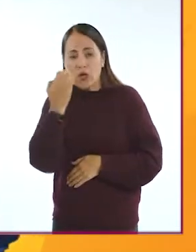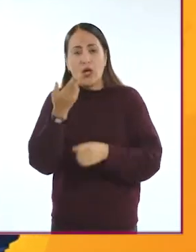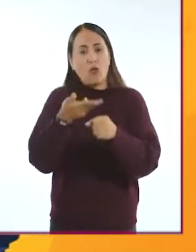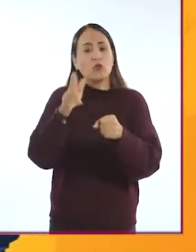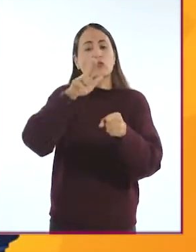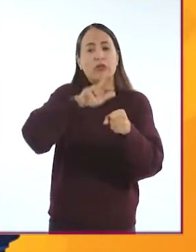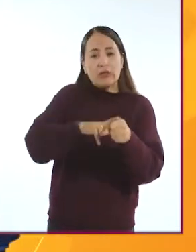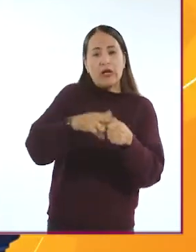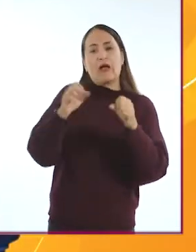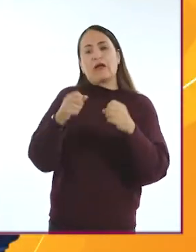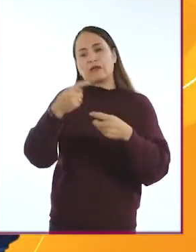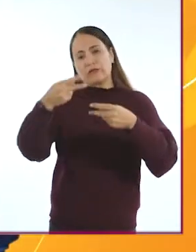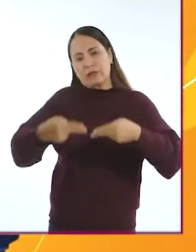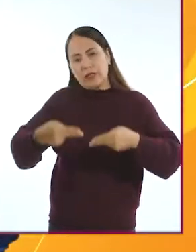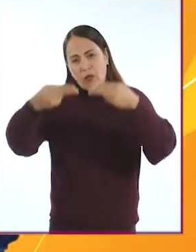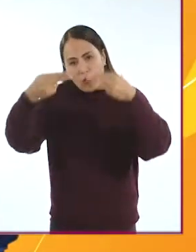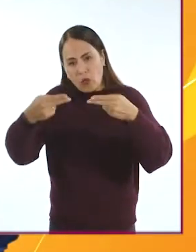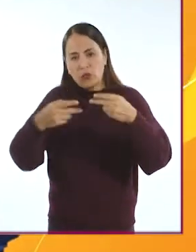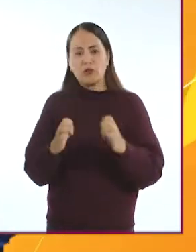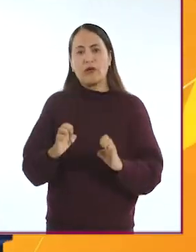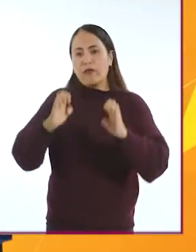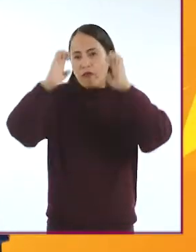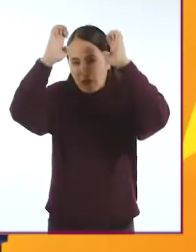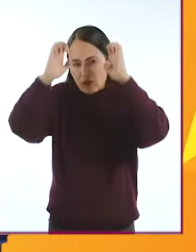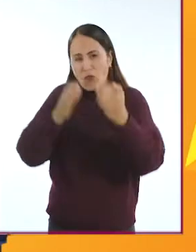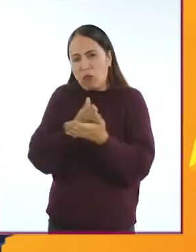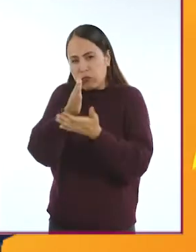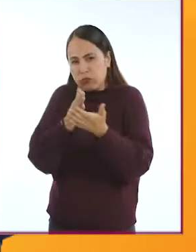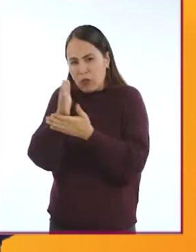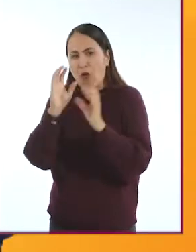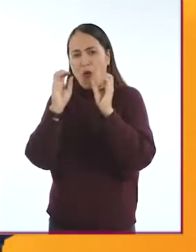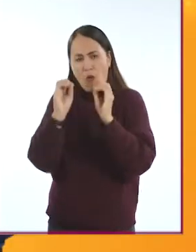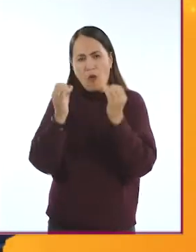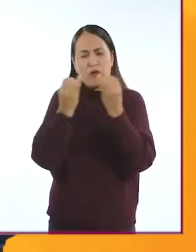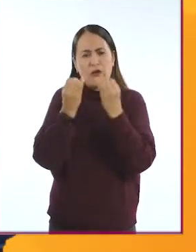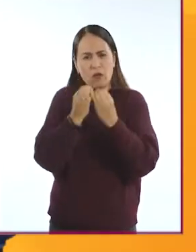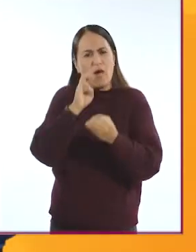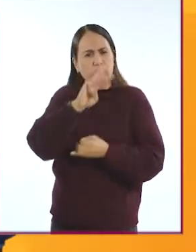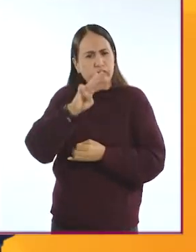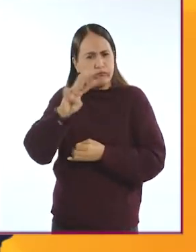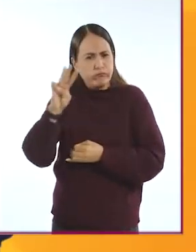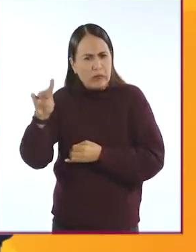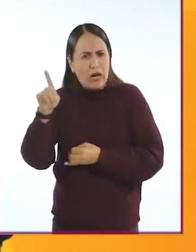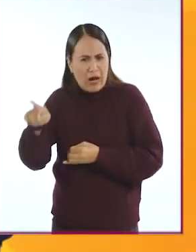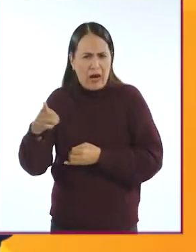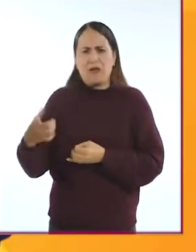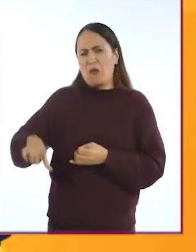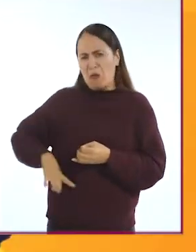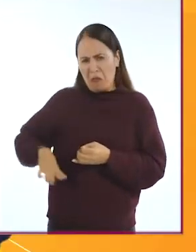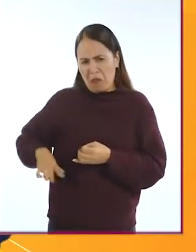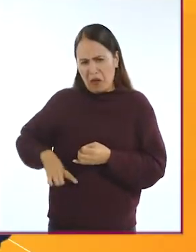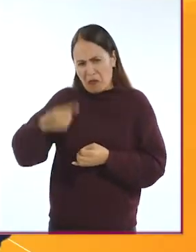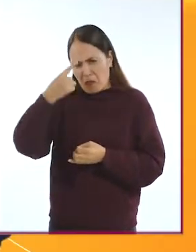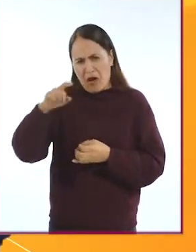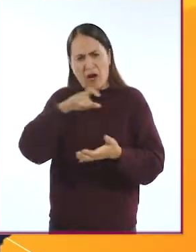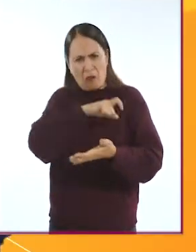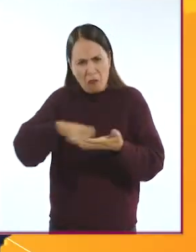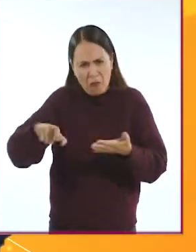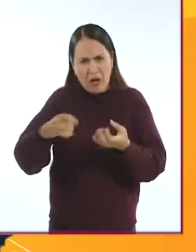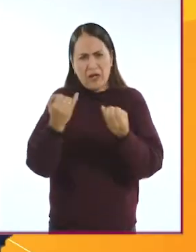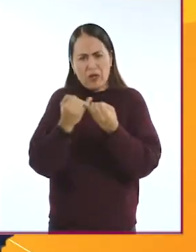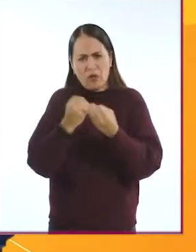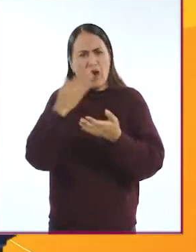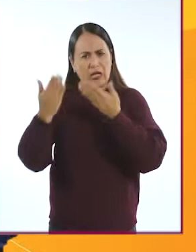hospitales, tiendas, departamentales y edificios. O también servicios como páginas web que ofrecen trámites de gobierno para comprar en línea, para